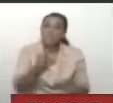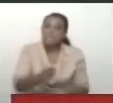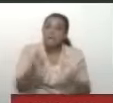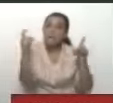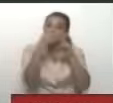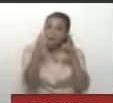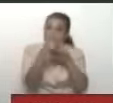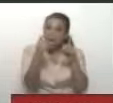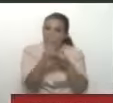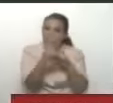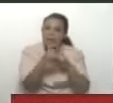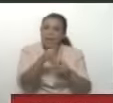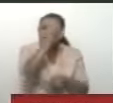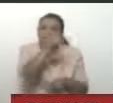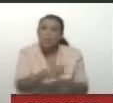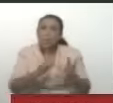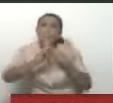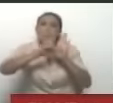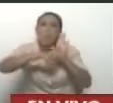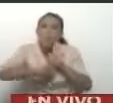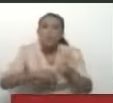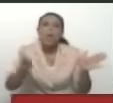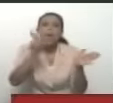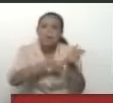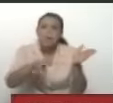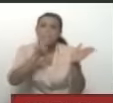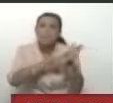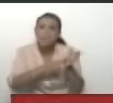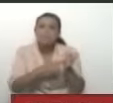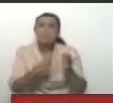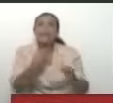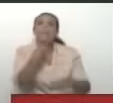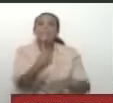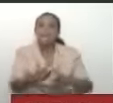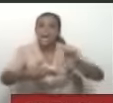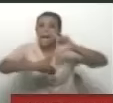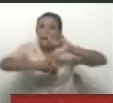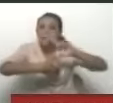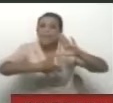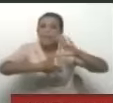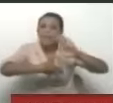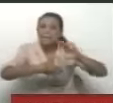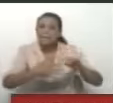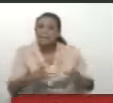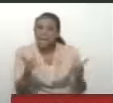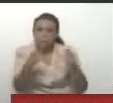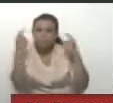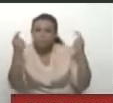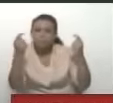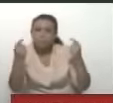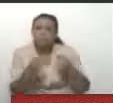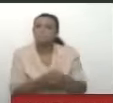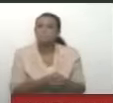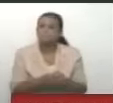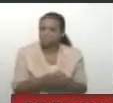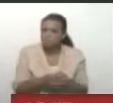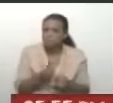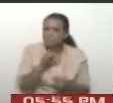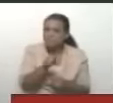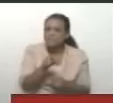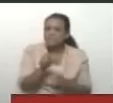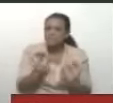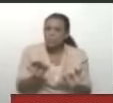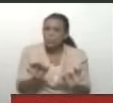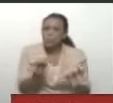esta matriz de opinión que luego repite la voz de América. Vamos a actualizar acá el portal que